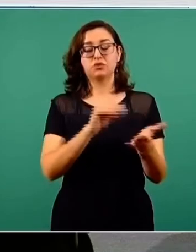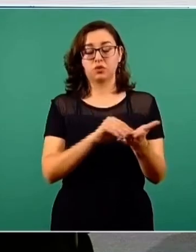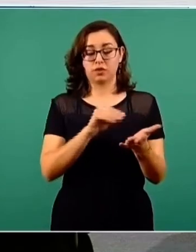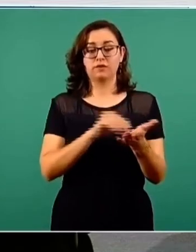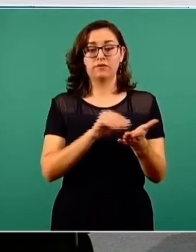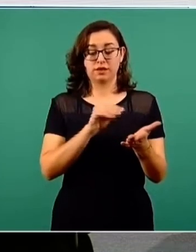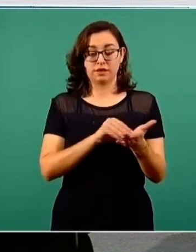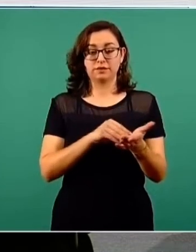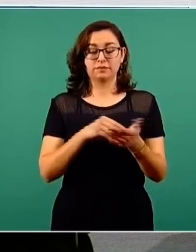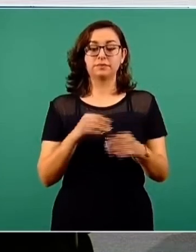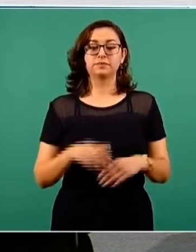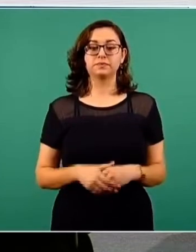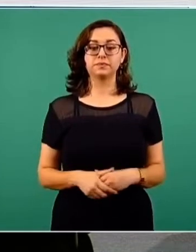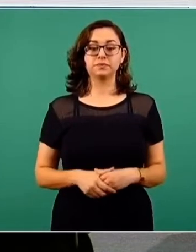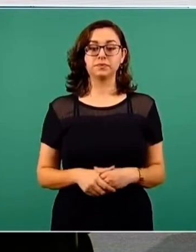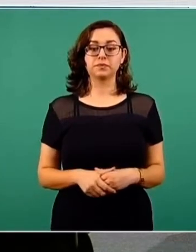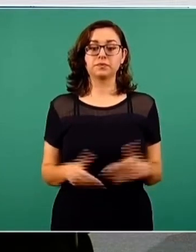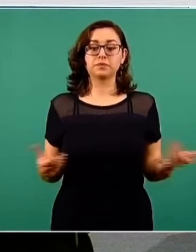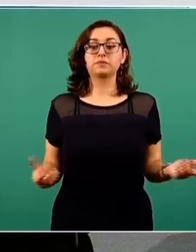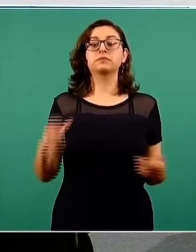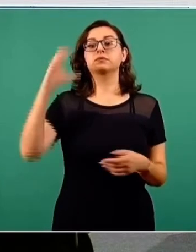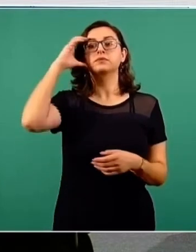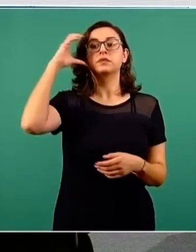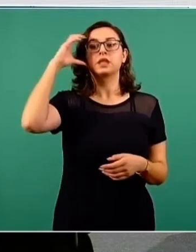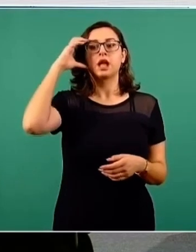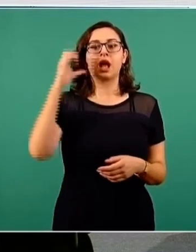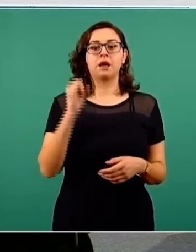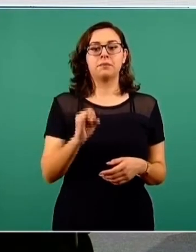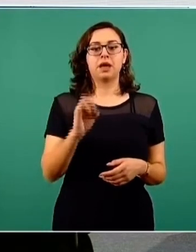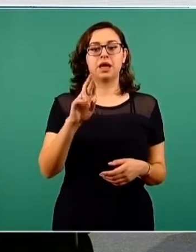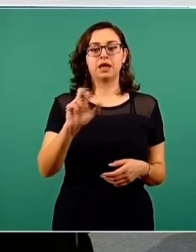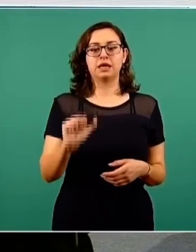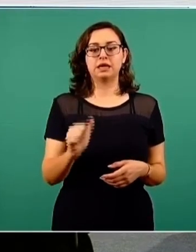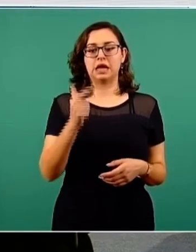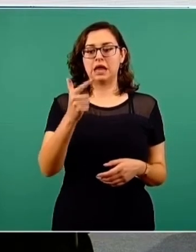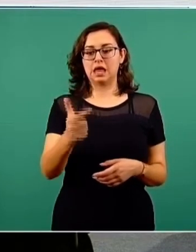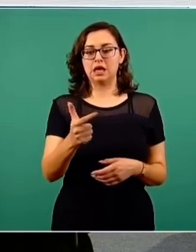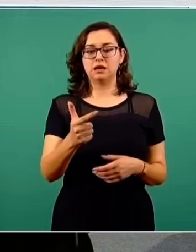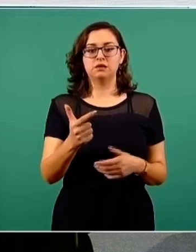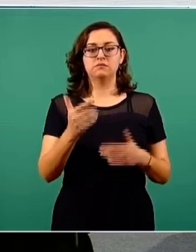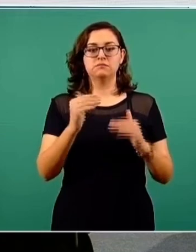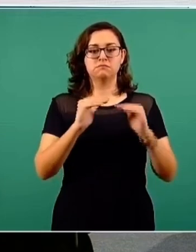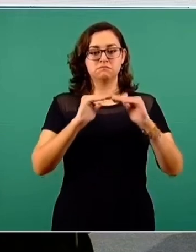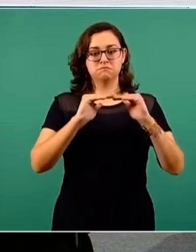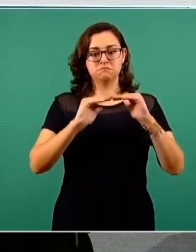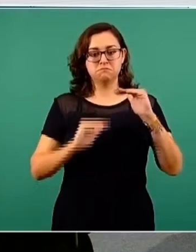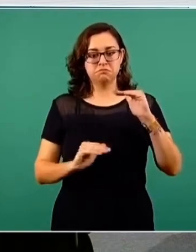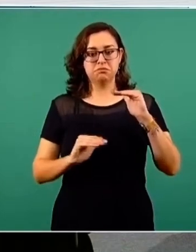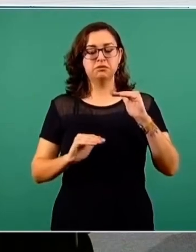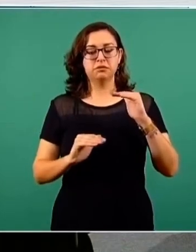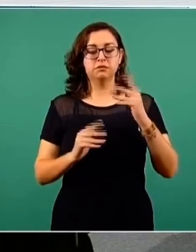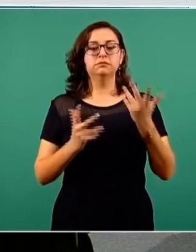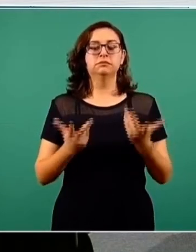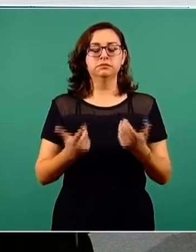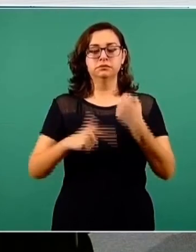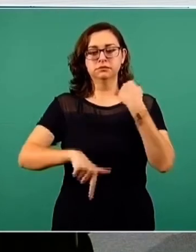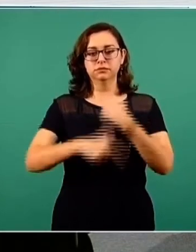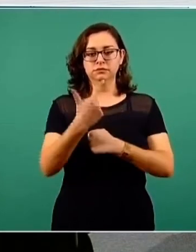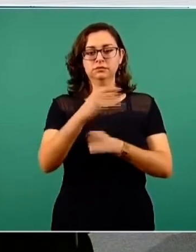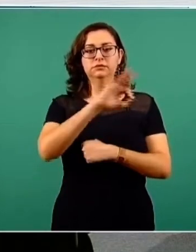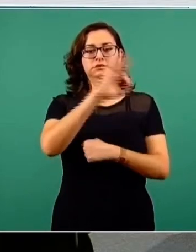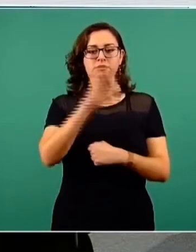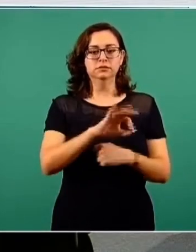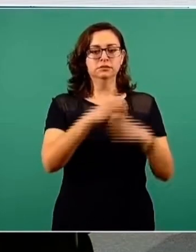La ocupación de camas generales bajó en un día, en el último día un punto porcentual, son 12 por ciento,